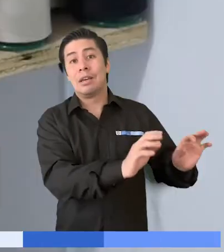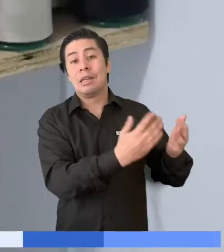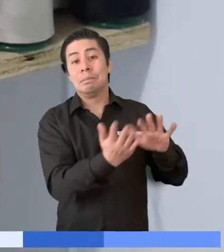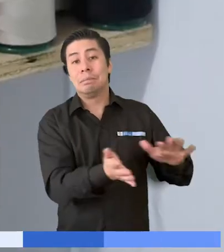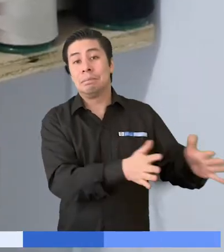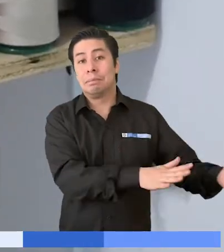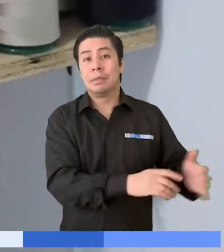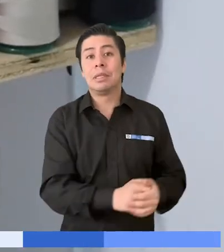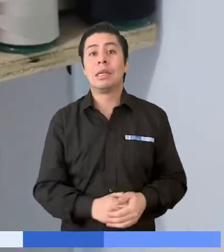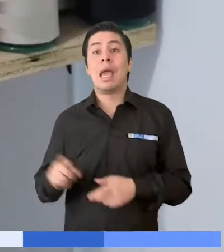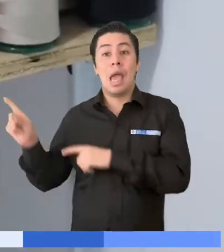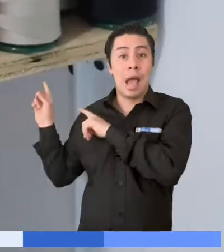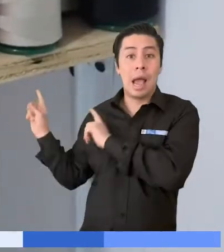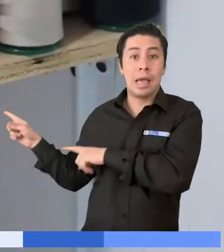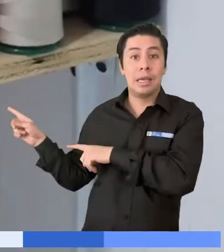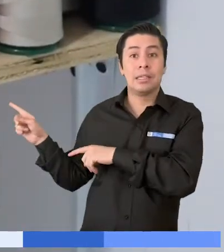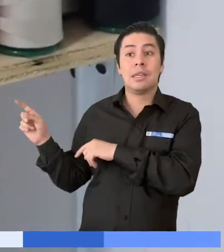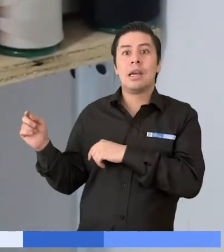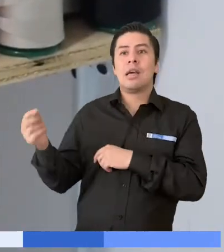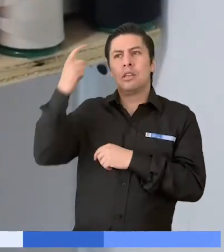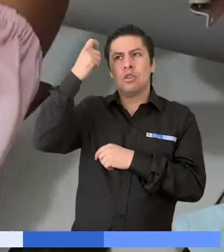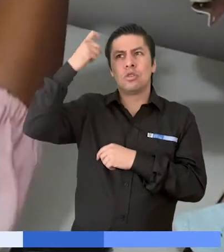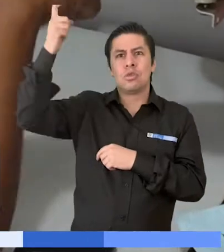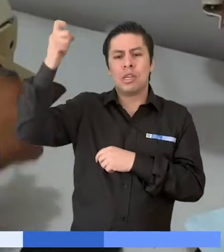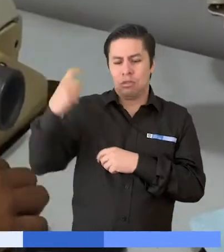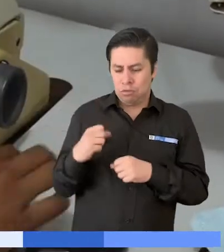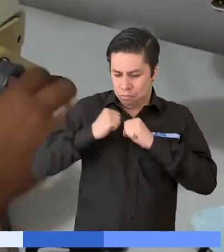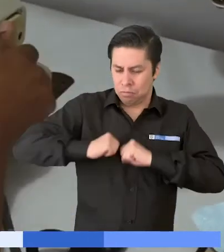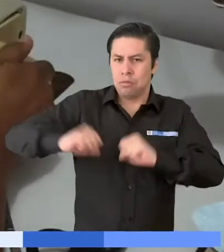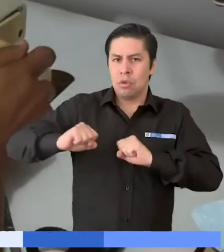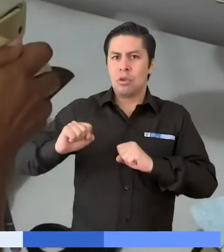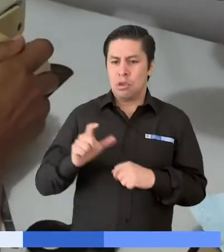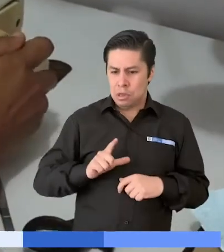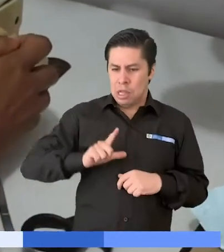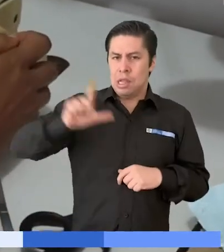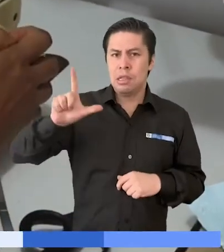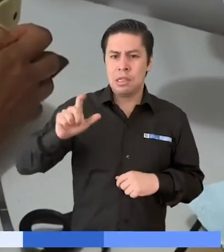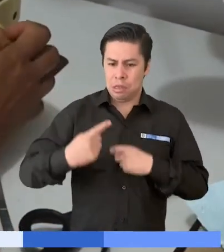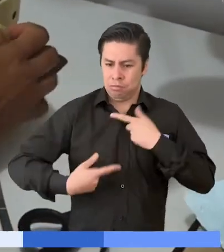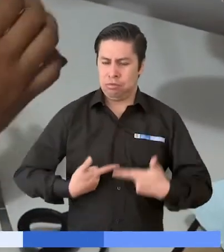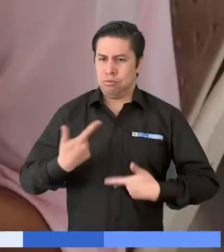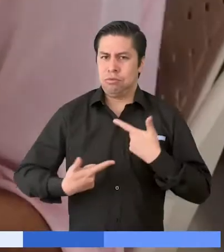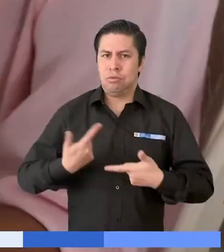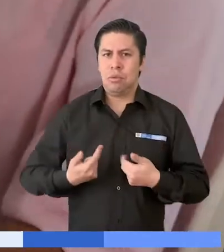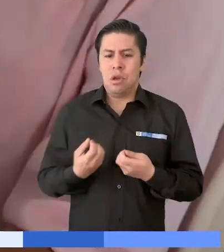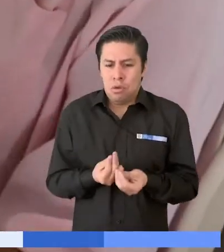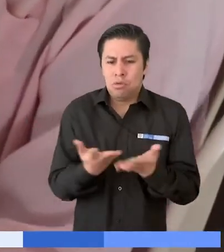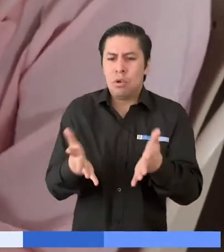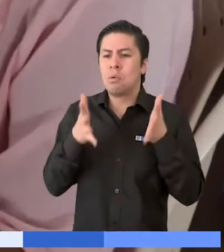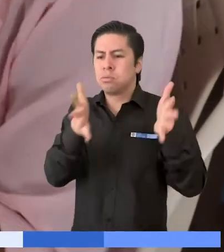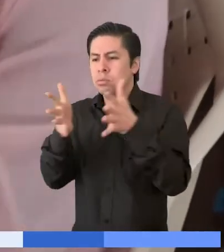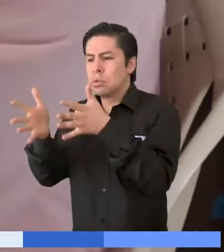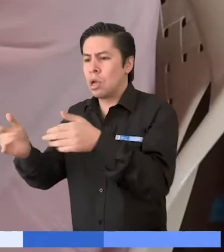emprendimiento se lo ponen sus propios sueños y por eso se vislumbra triunfadora transmitiendo sus conocimientos a las